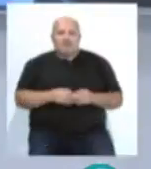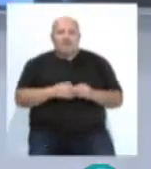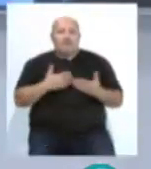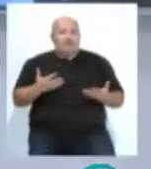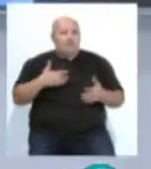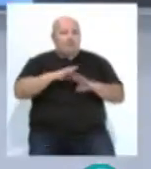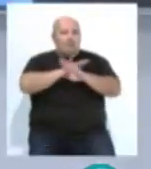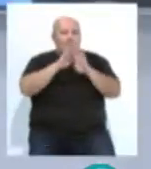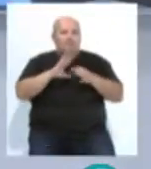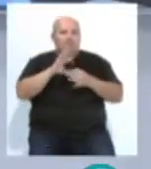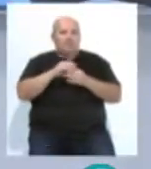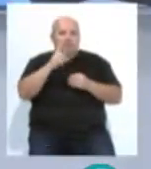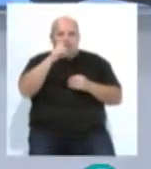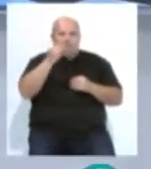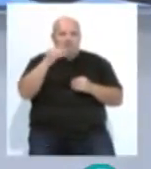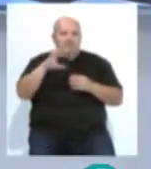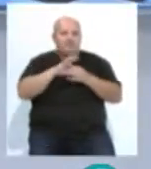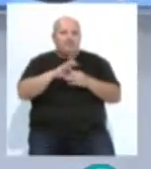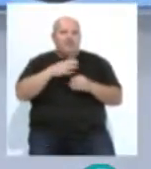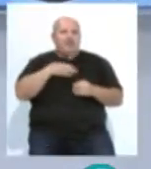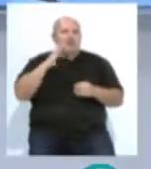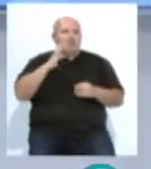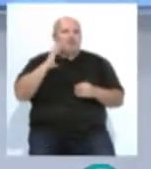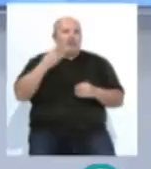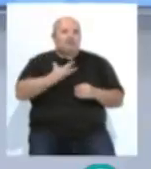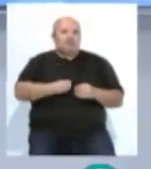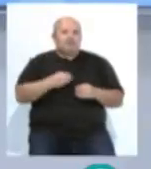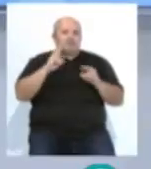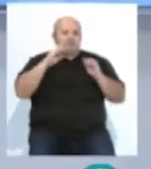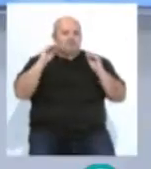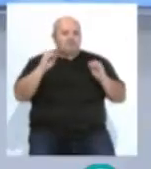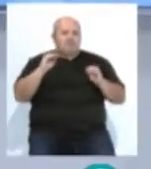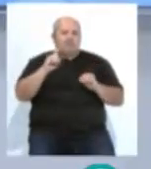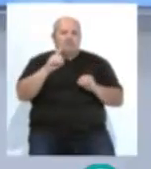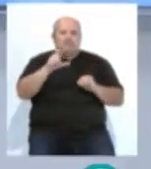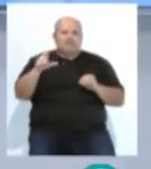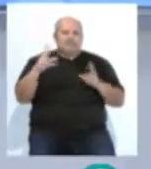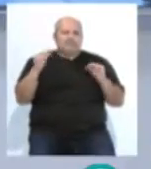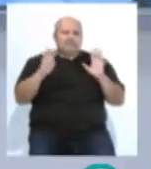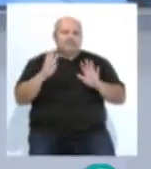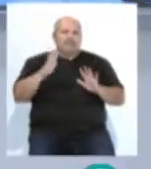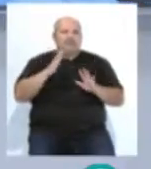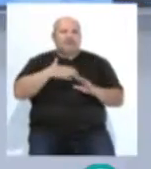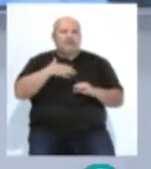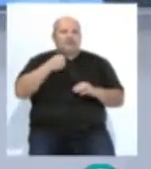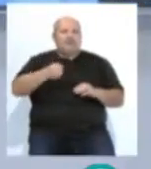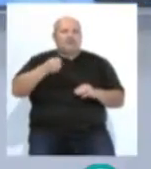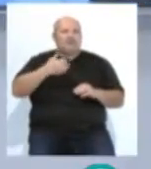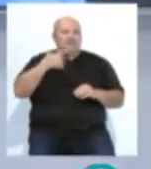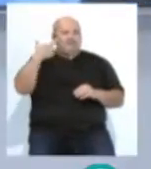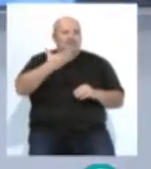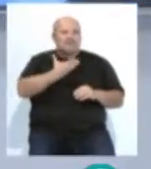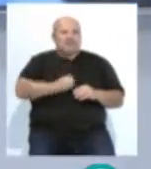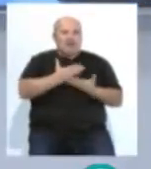Y un último apunte, un año más, la devoción a María Auxiliadora ha quedado patente. Cientos de personas acompañaron a la patrona de los salesianos